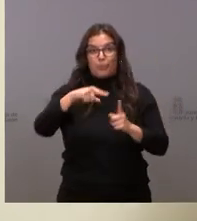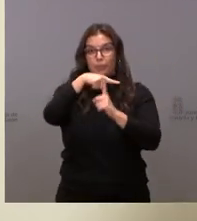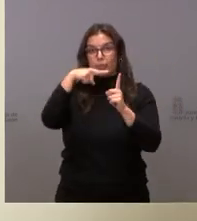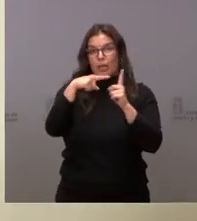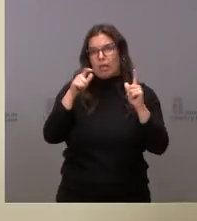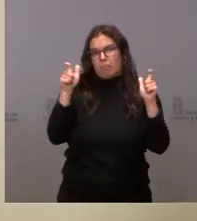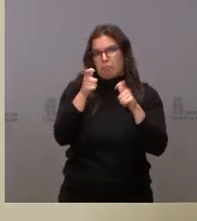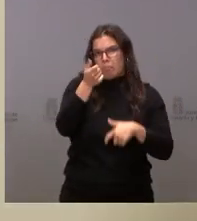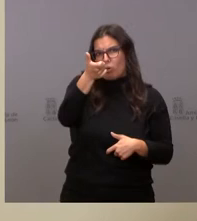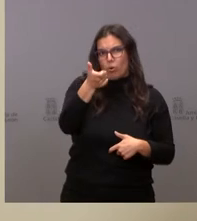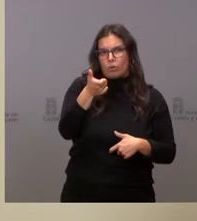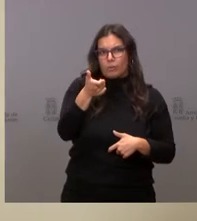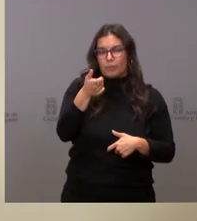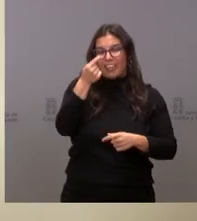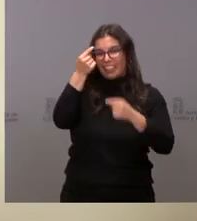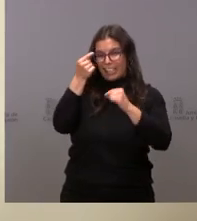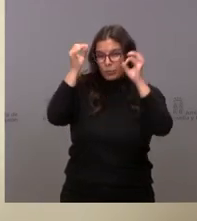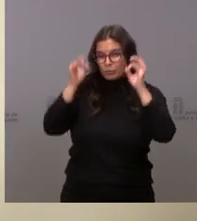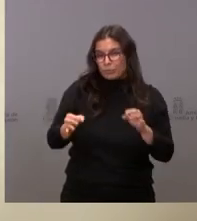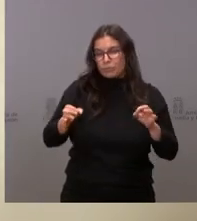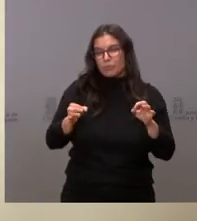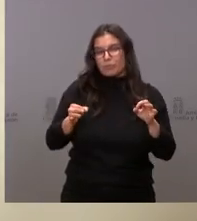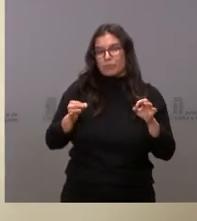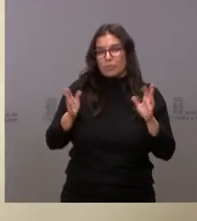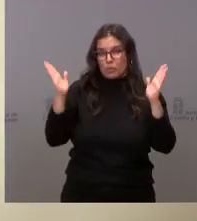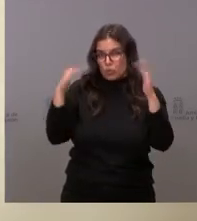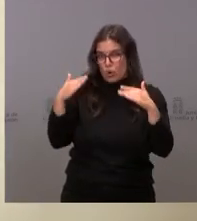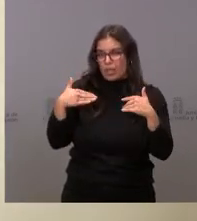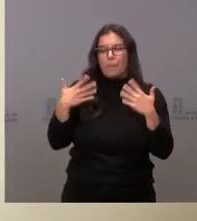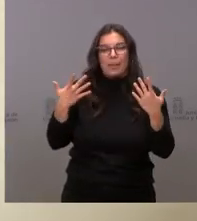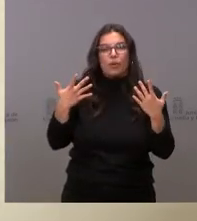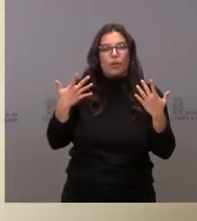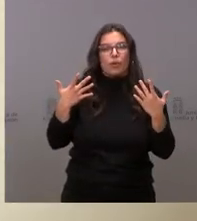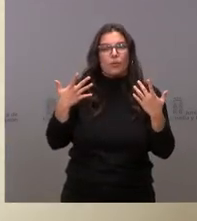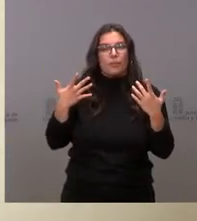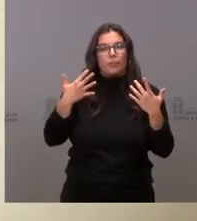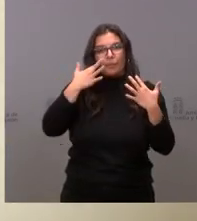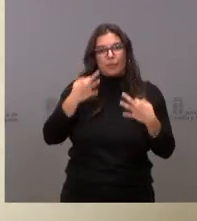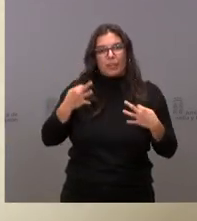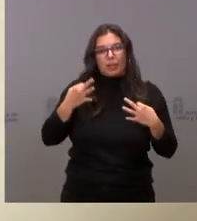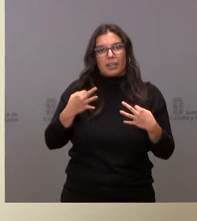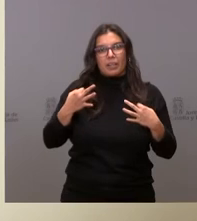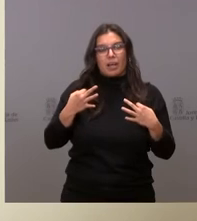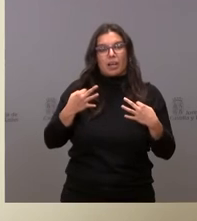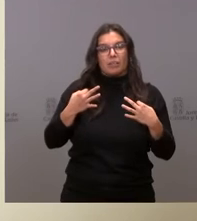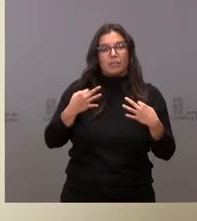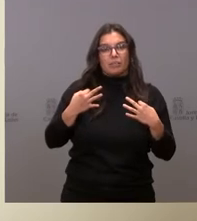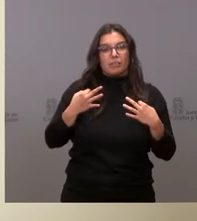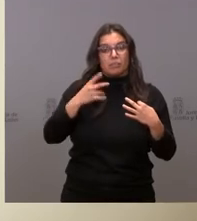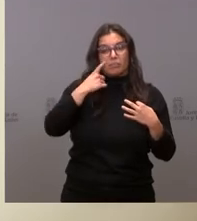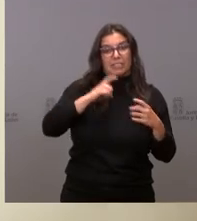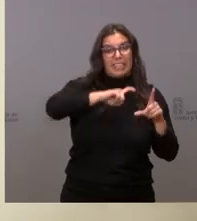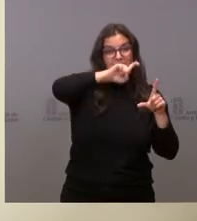mínimo, no tengo aquí ahora mismo los datos, pero la curva de la población activa, y pueden ver